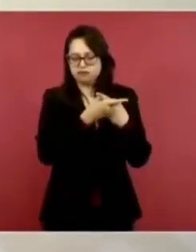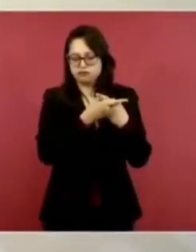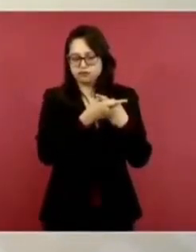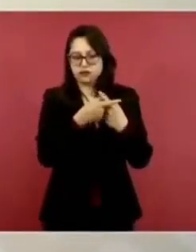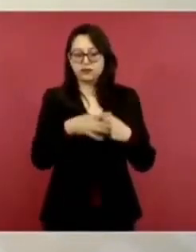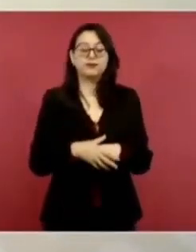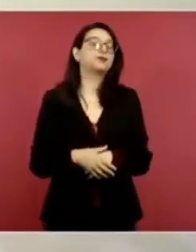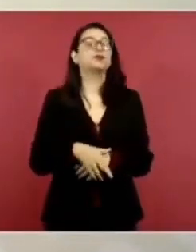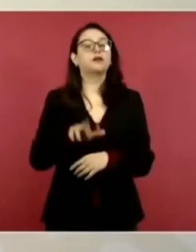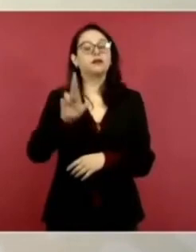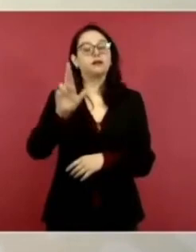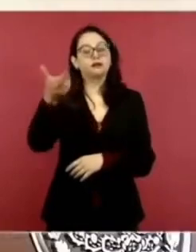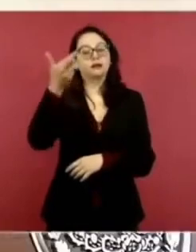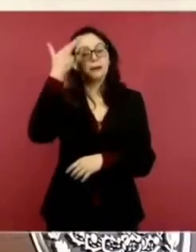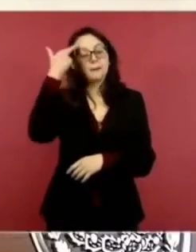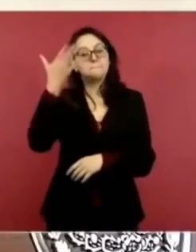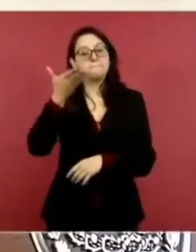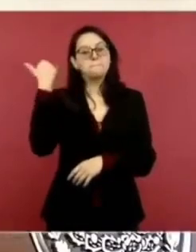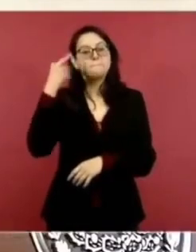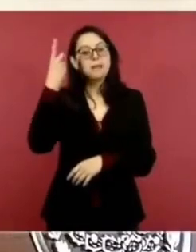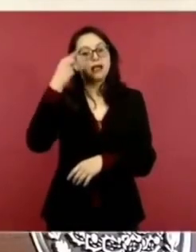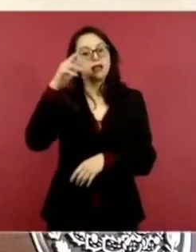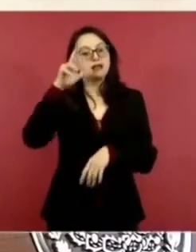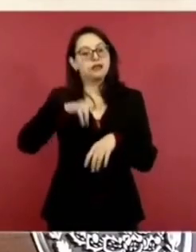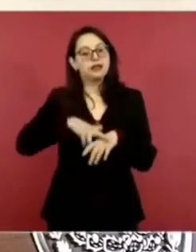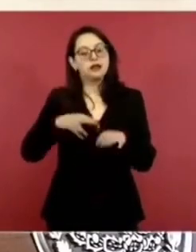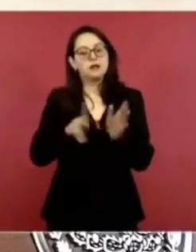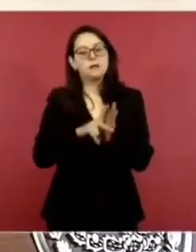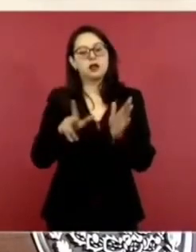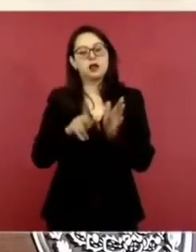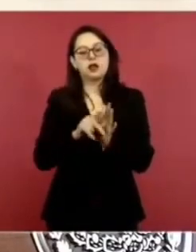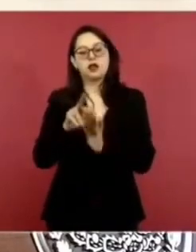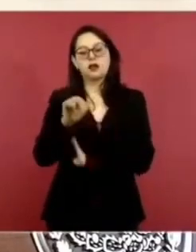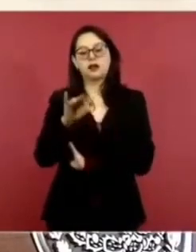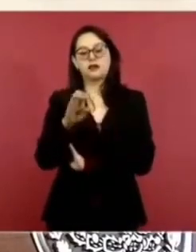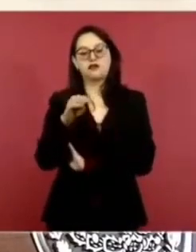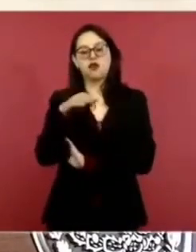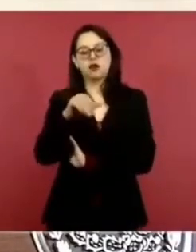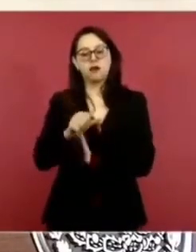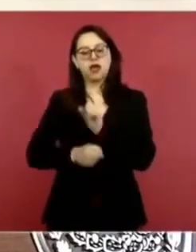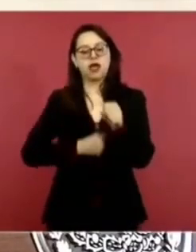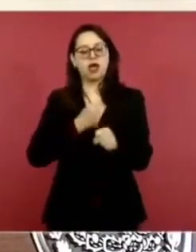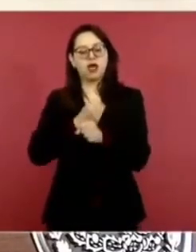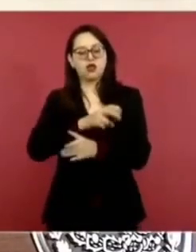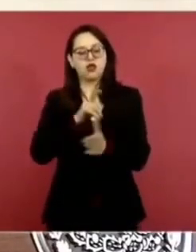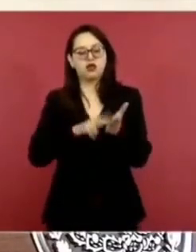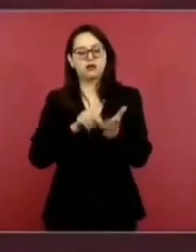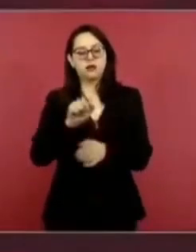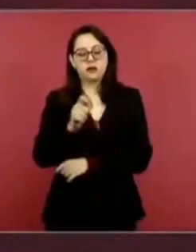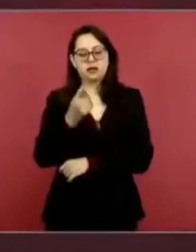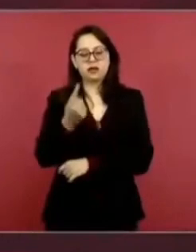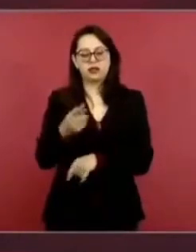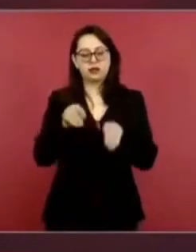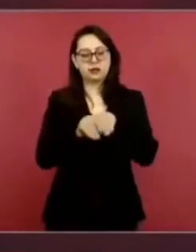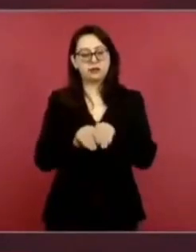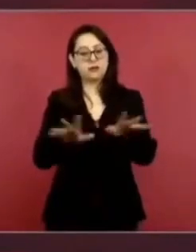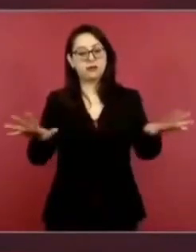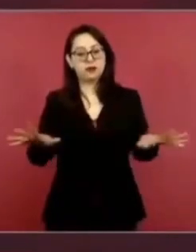del Reforma en 2021? Cuando